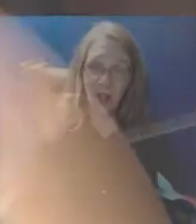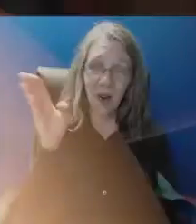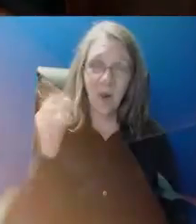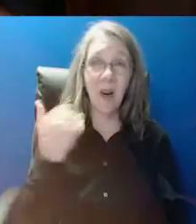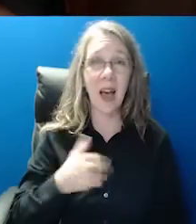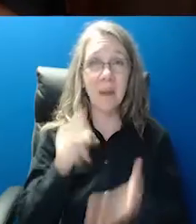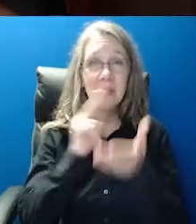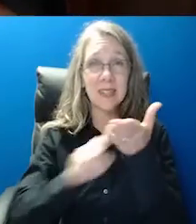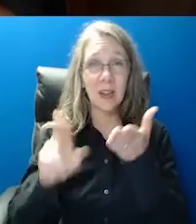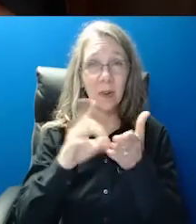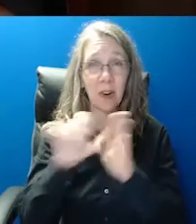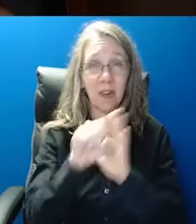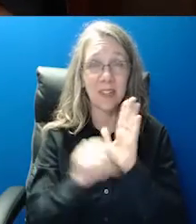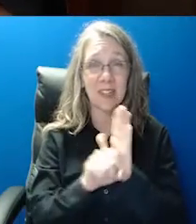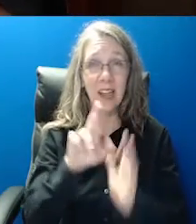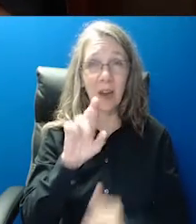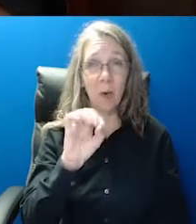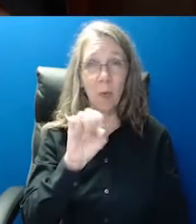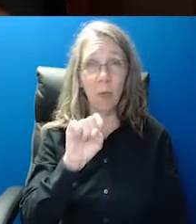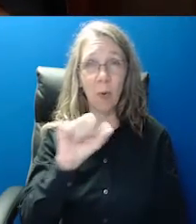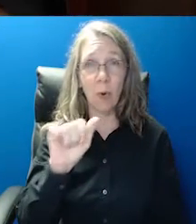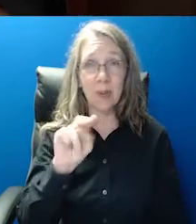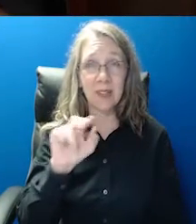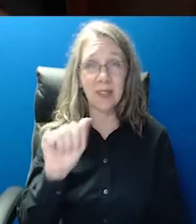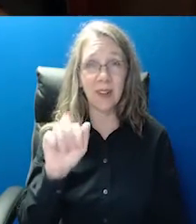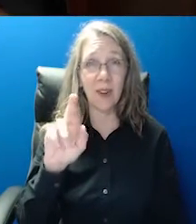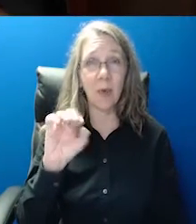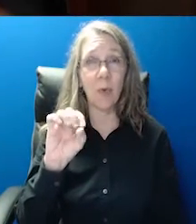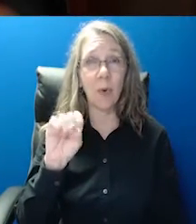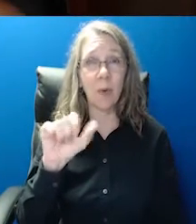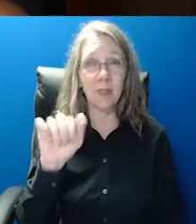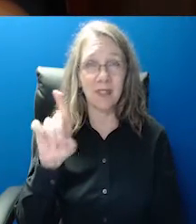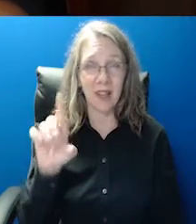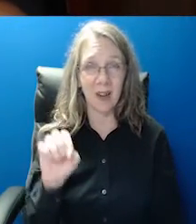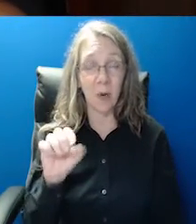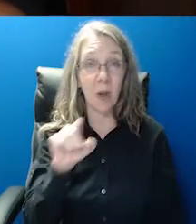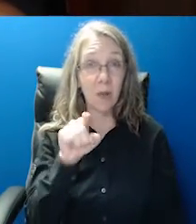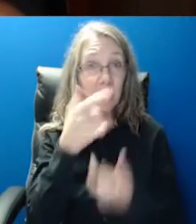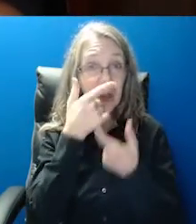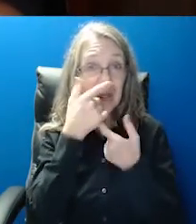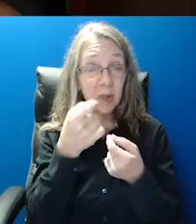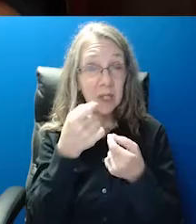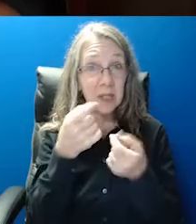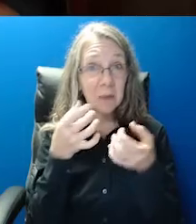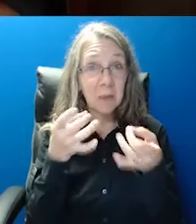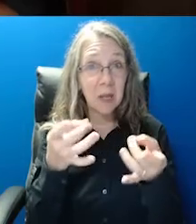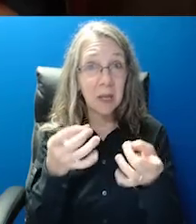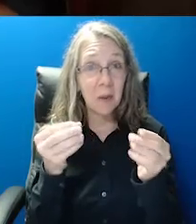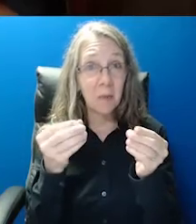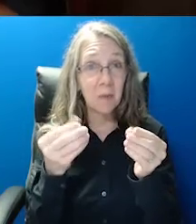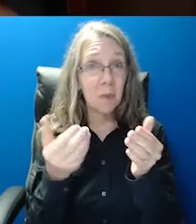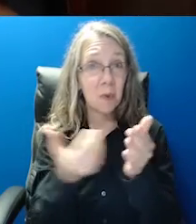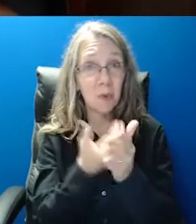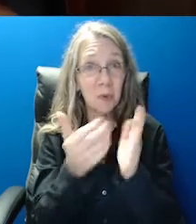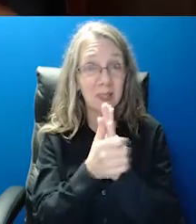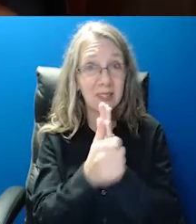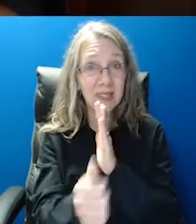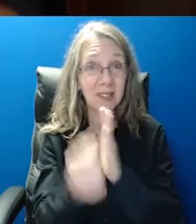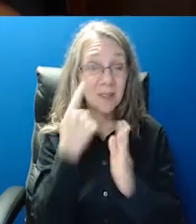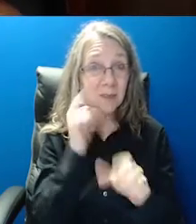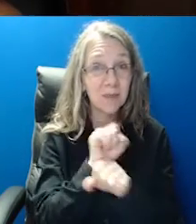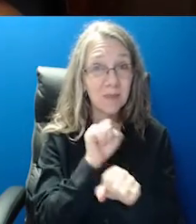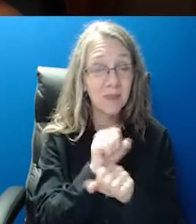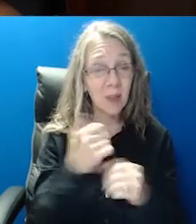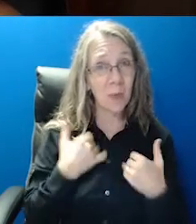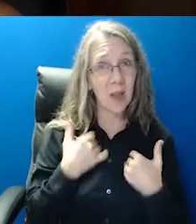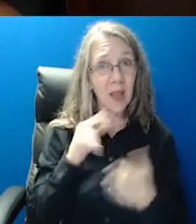Hola, soy la Secretaria de Estado, Rosana Rosano. Si está buscando mejorar tus habilidades en el trabajo,